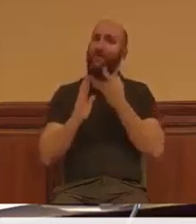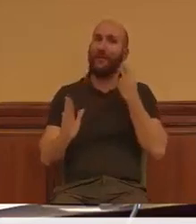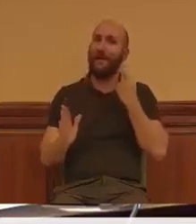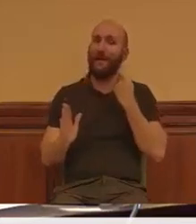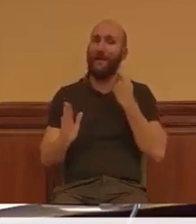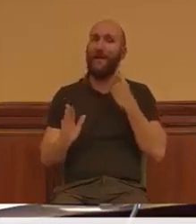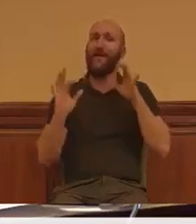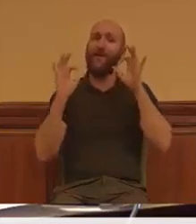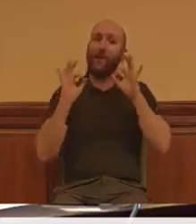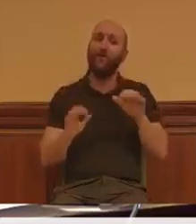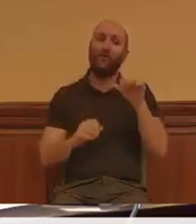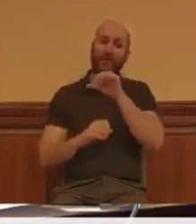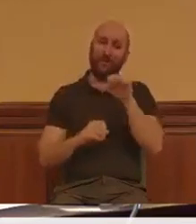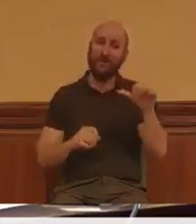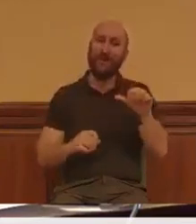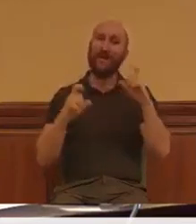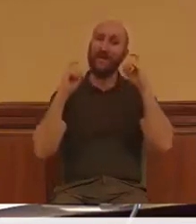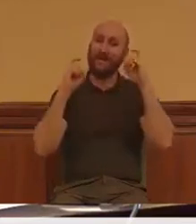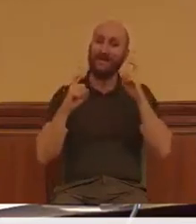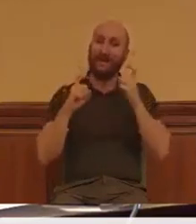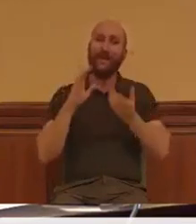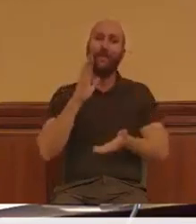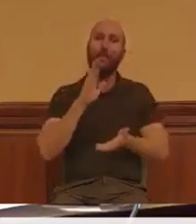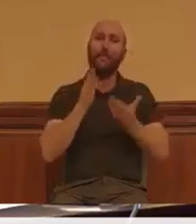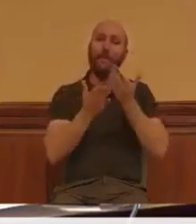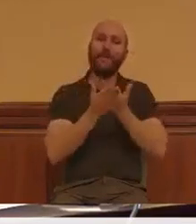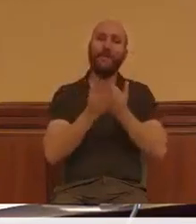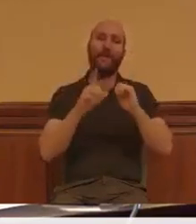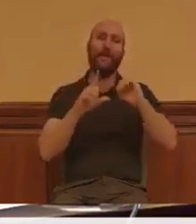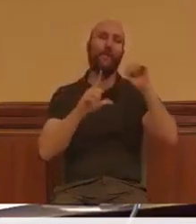la que intentaron borrar el mural feminista.